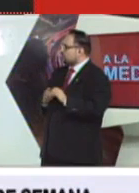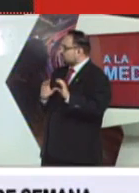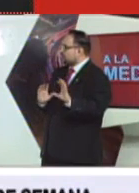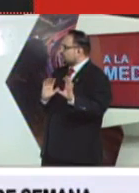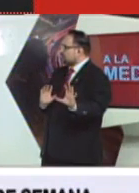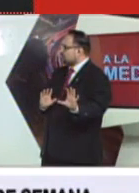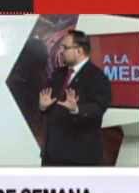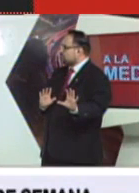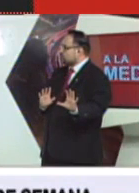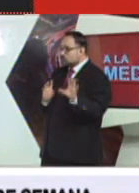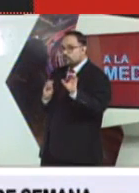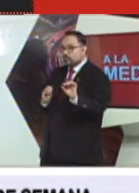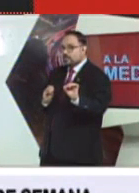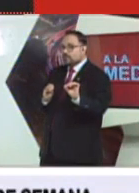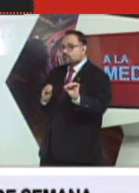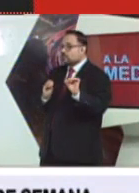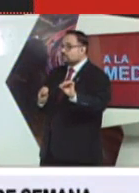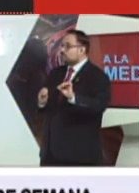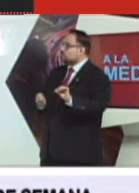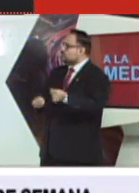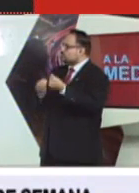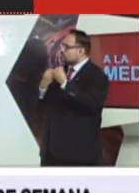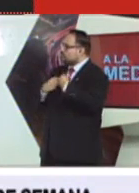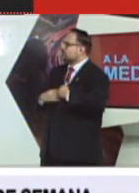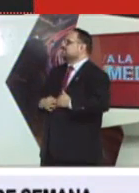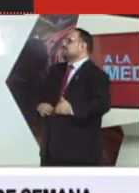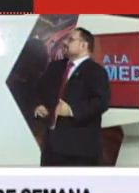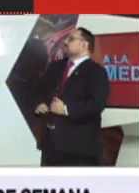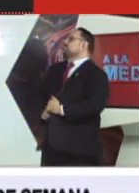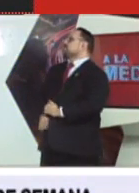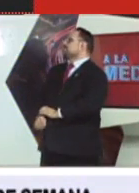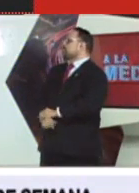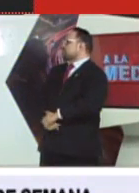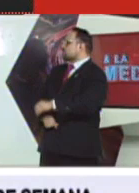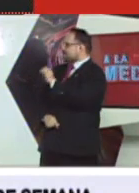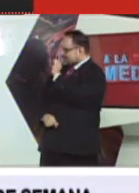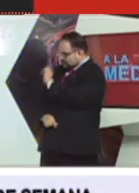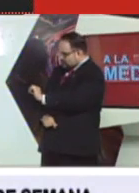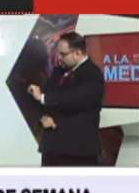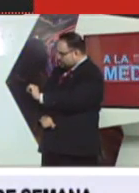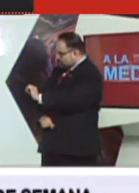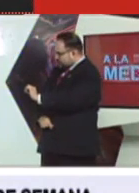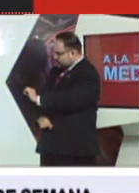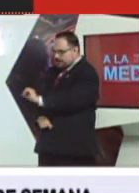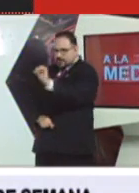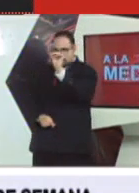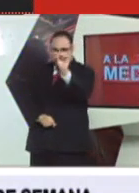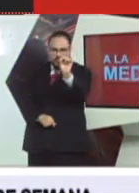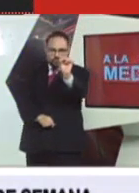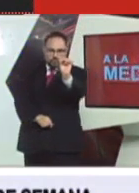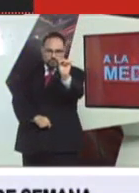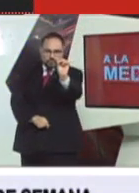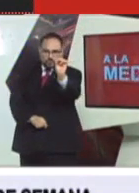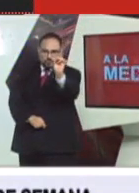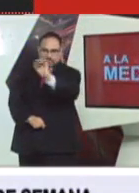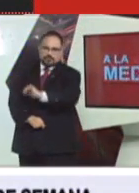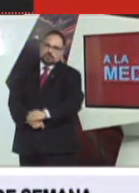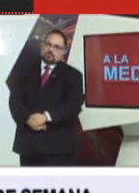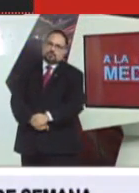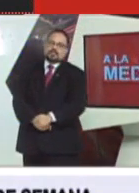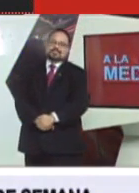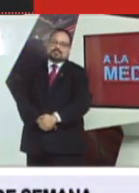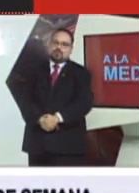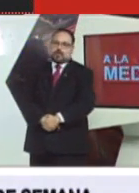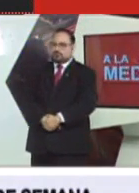liberando las medidas así de a poquito. ¿Por qué? Porque las personas no tomaron esa responsabilidad personal. ¿Qué esperemos? Ahora, Sandy, cada uno de nosotros, los